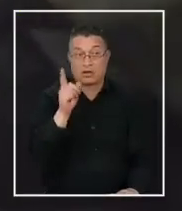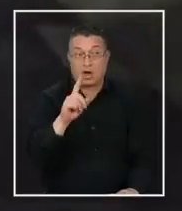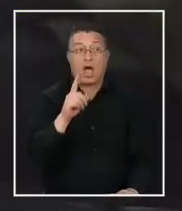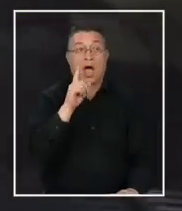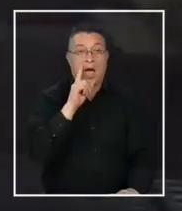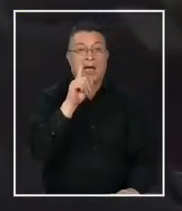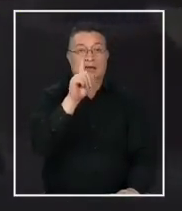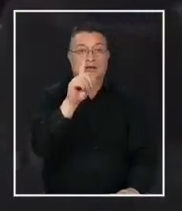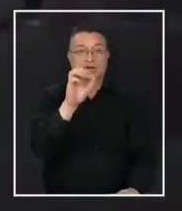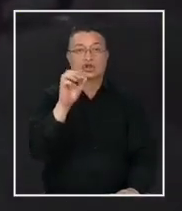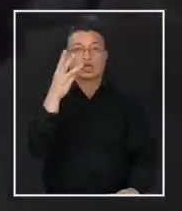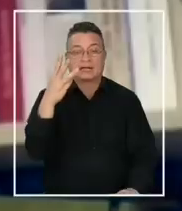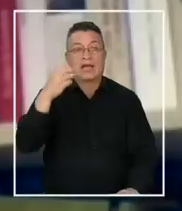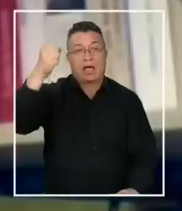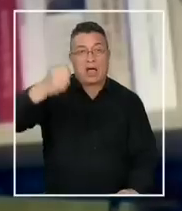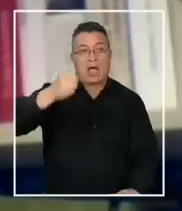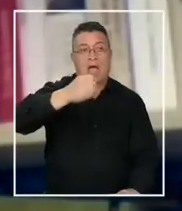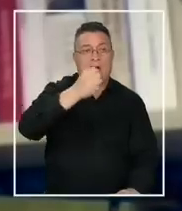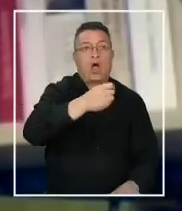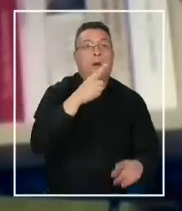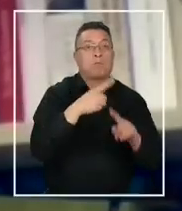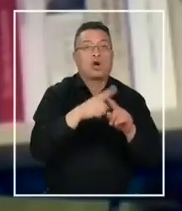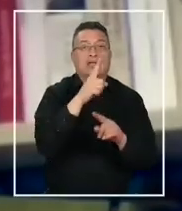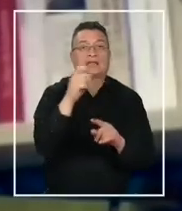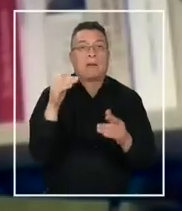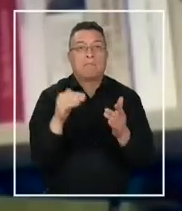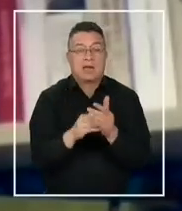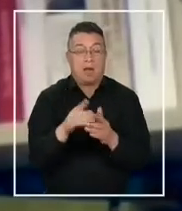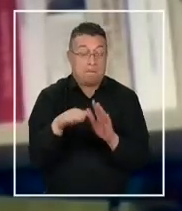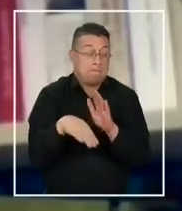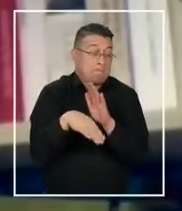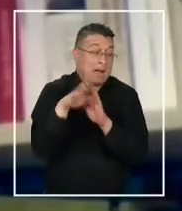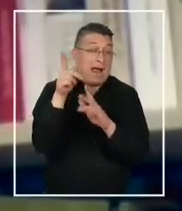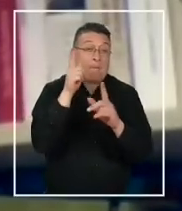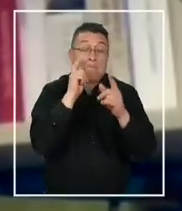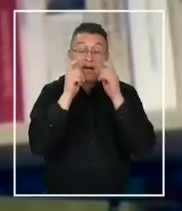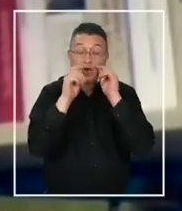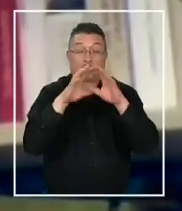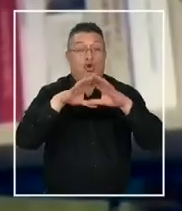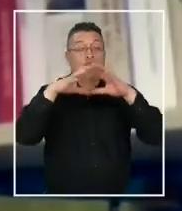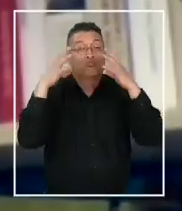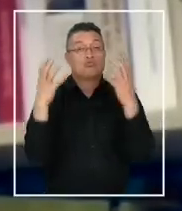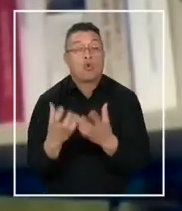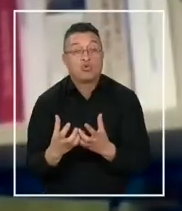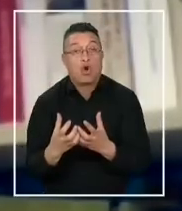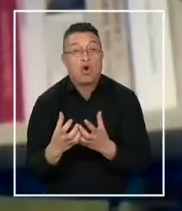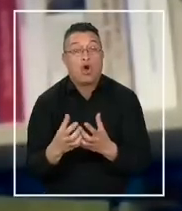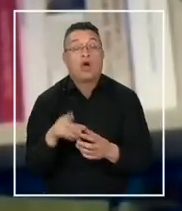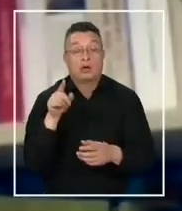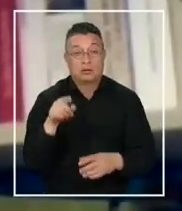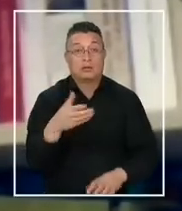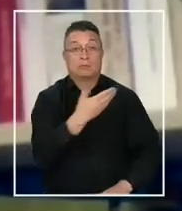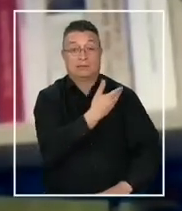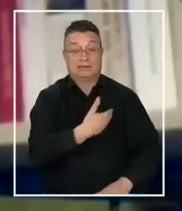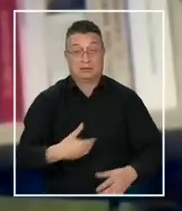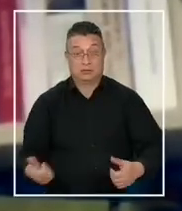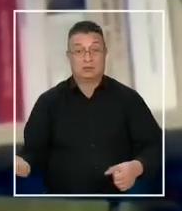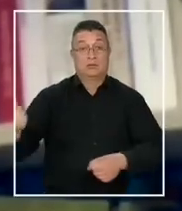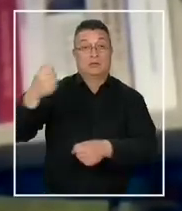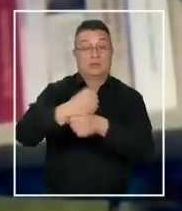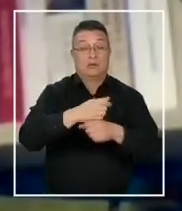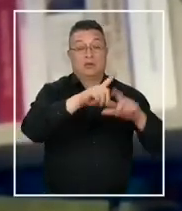103 homicidios por cada 100.000 habitantes, haciéndolo el país más peligroso de todo el mundo. Y durante el periodo Bukele esa cifra